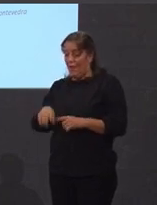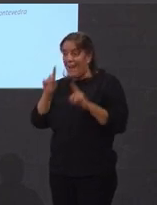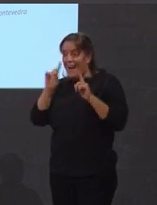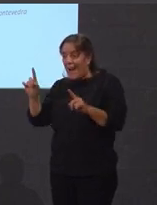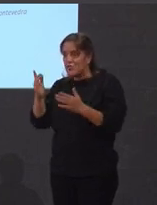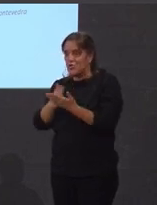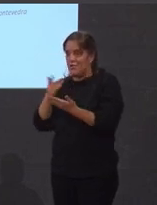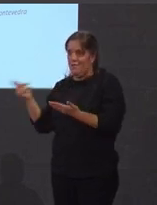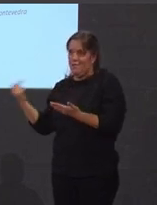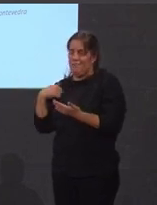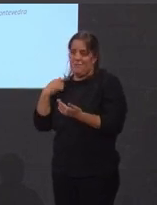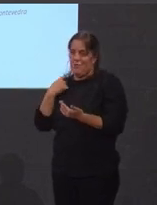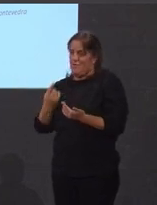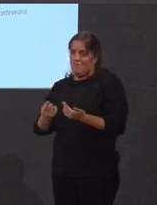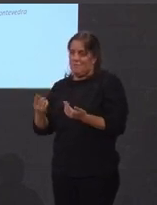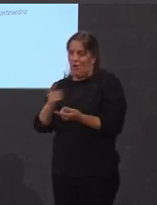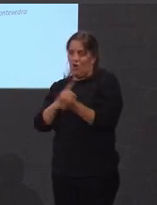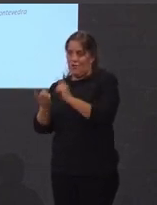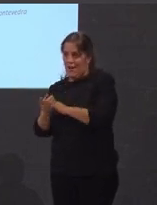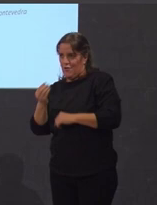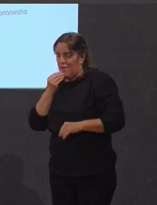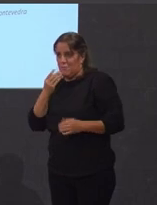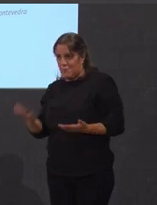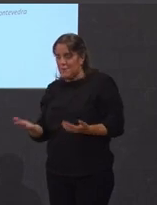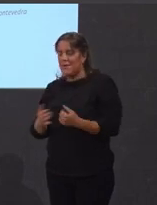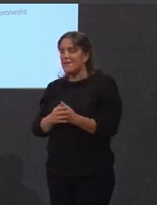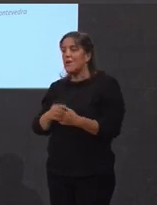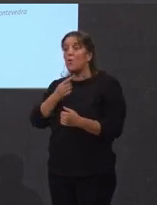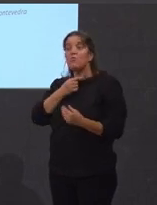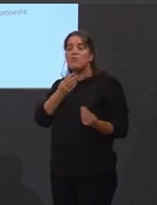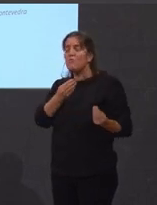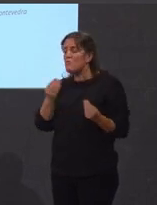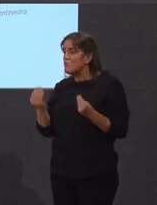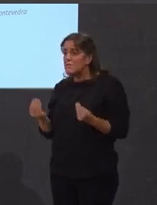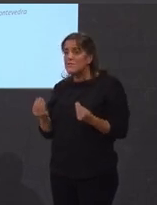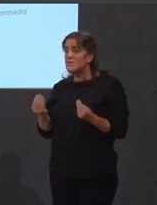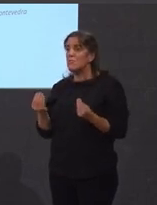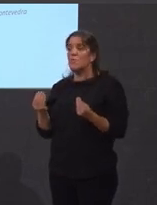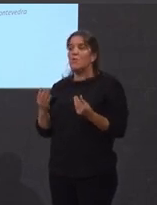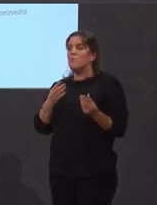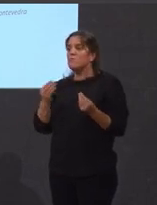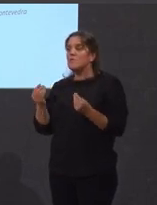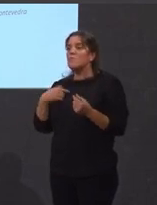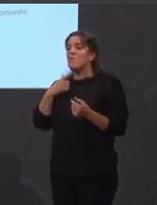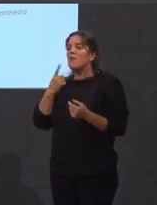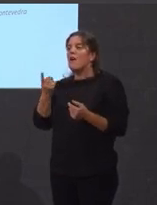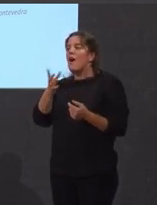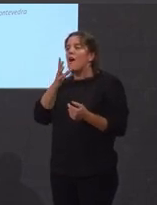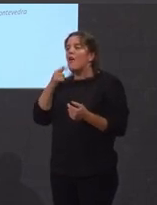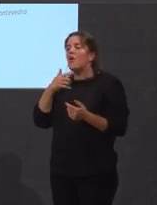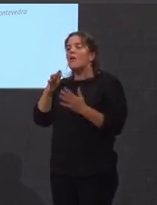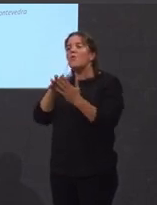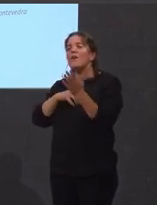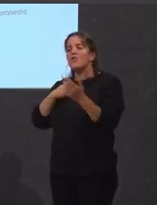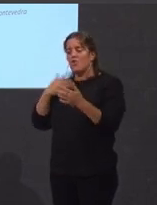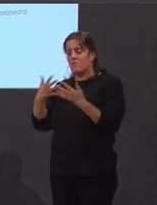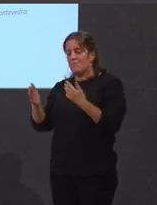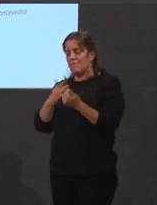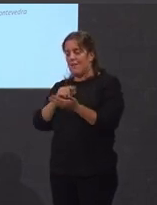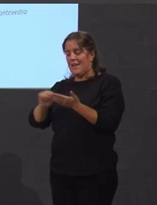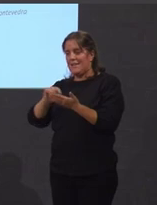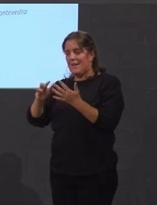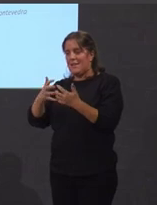contrario, non? Tanto me gustou que, bueno, pois escribim un artigo que se vai a publicar o domingo que ven no